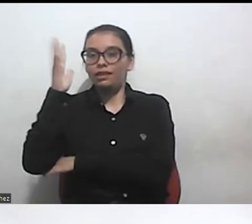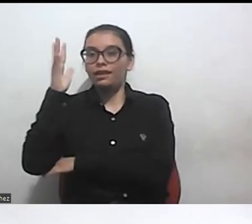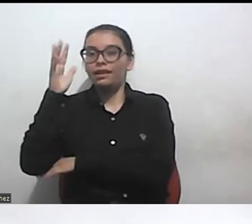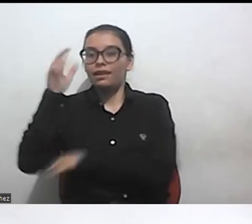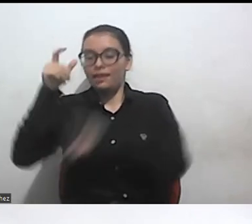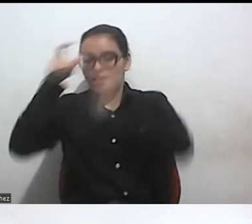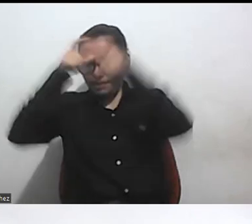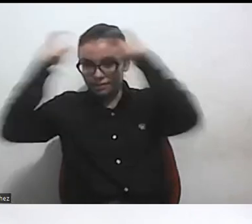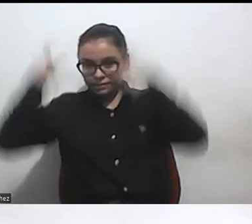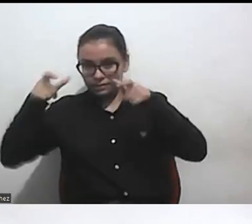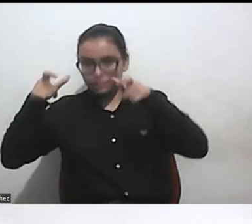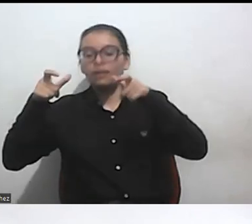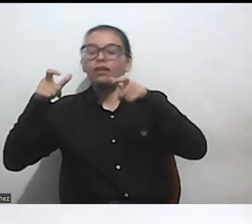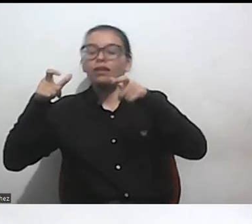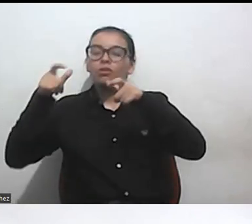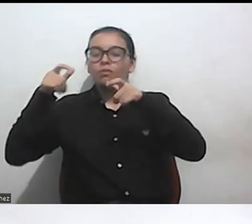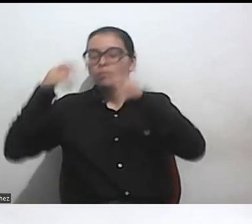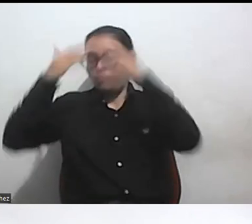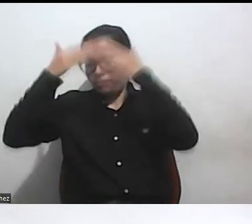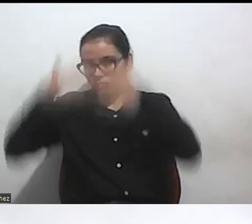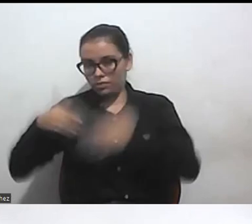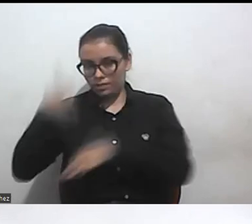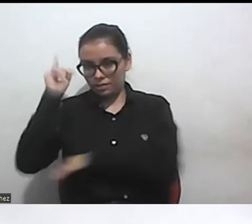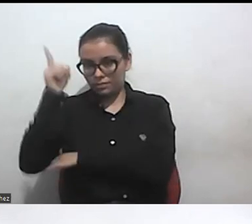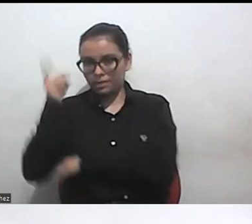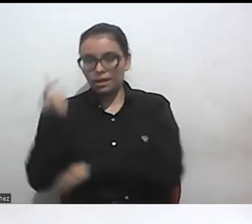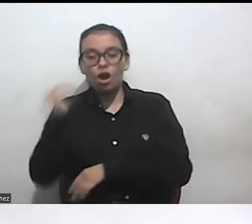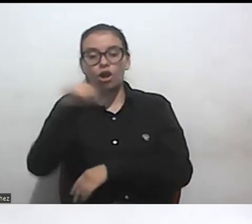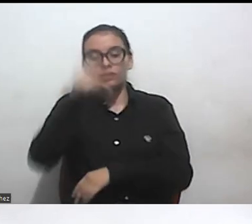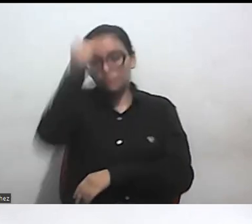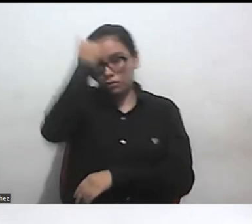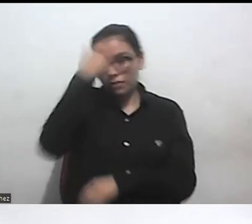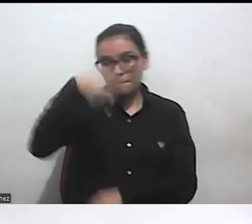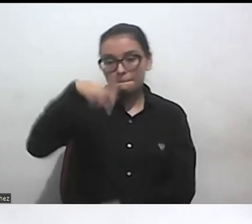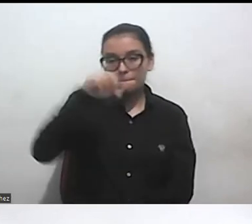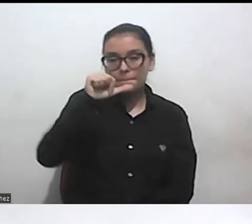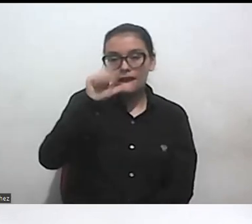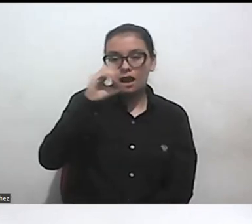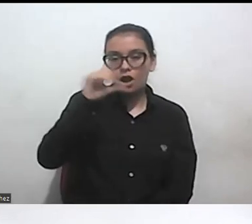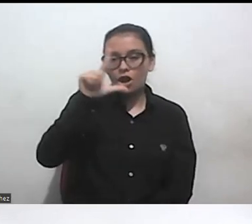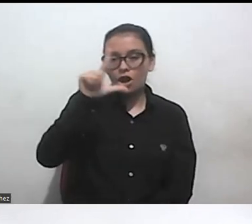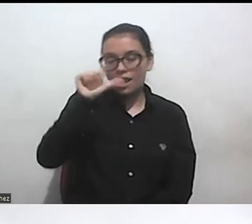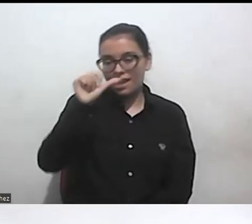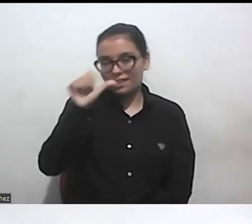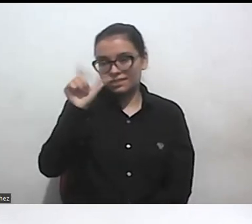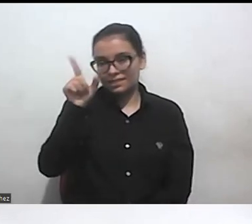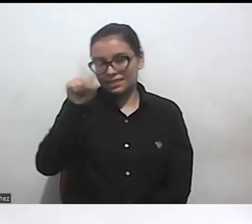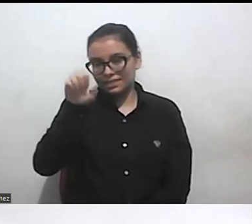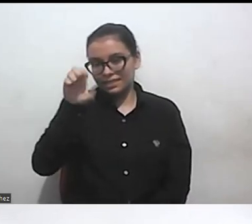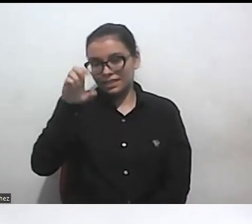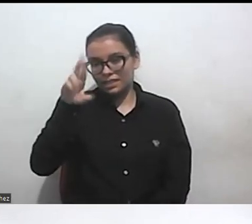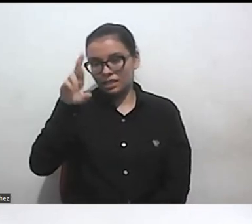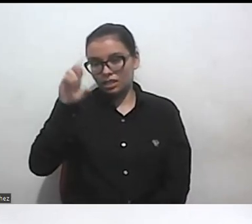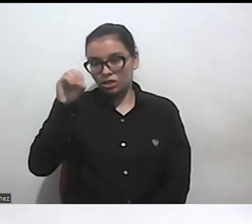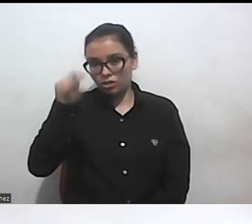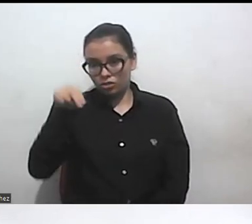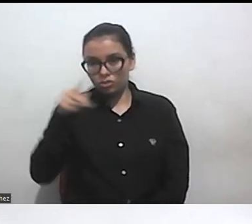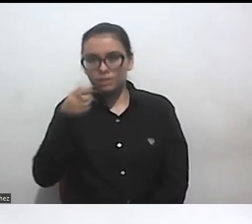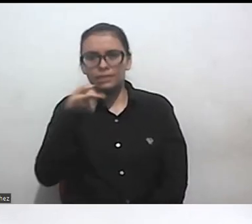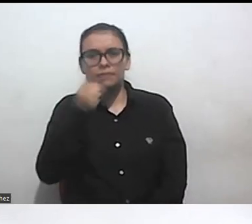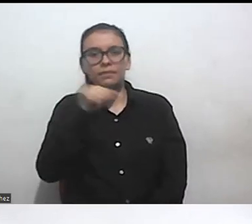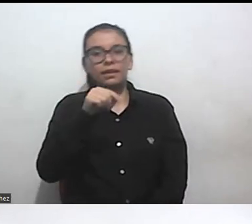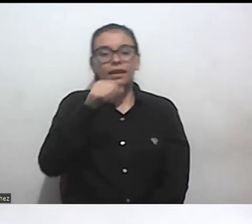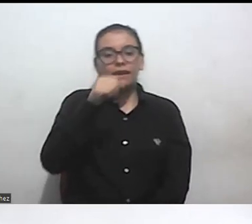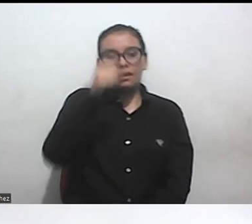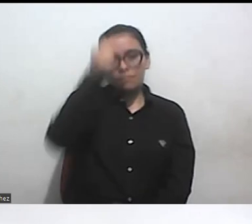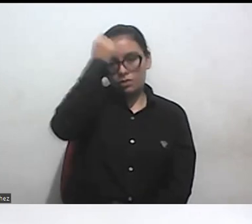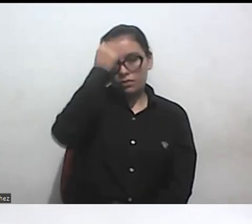con la profesora Paola Cerón quien también ha estado participando en el chat y la profe Andrea estará en el curso Andrea Gómez estará el